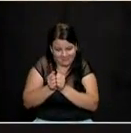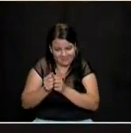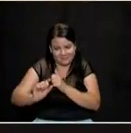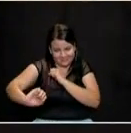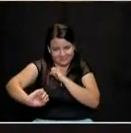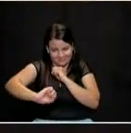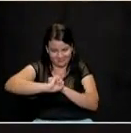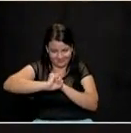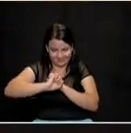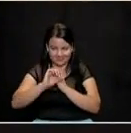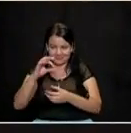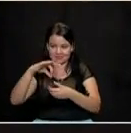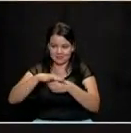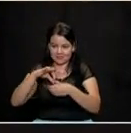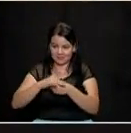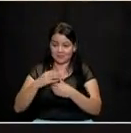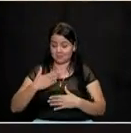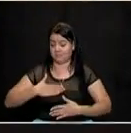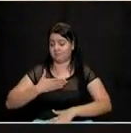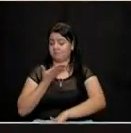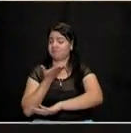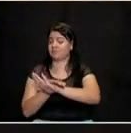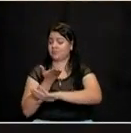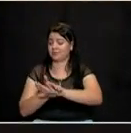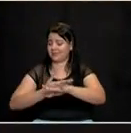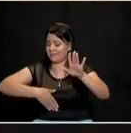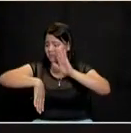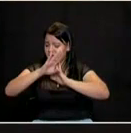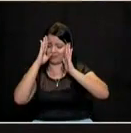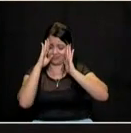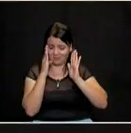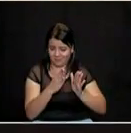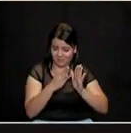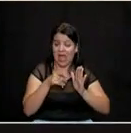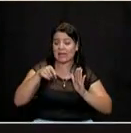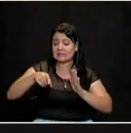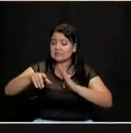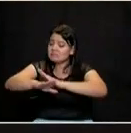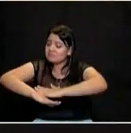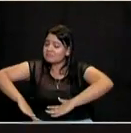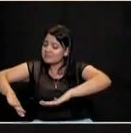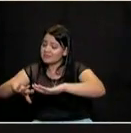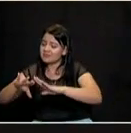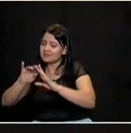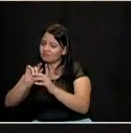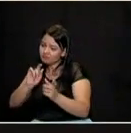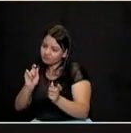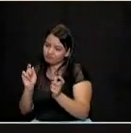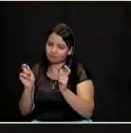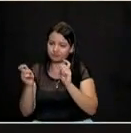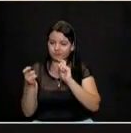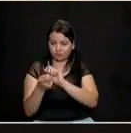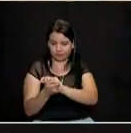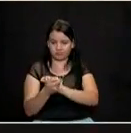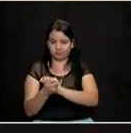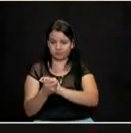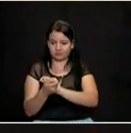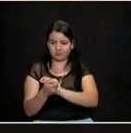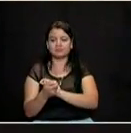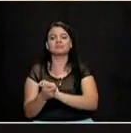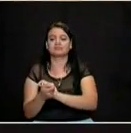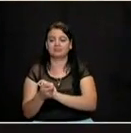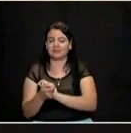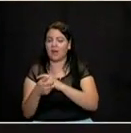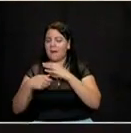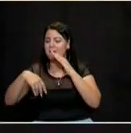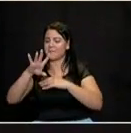esta propuesta como una opción de transformación para la ciudad de Medellín desde una perspectiva de